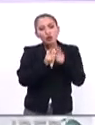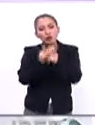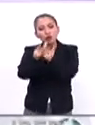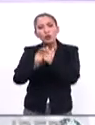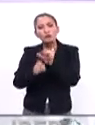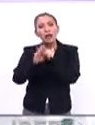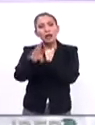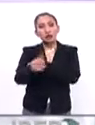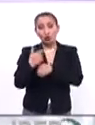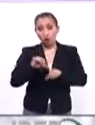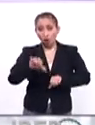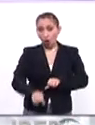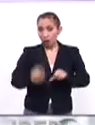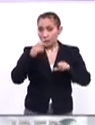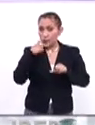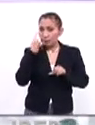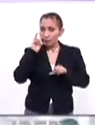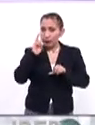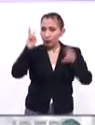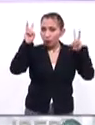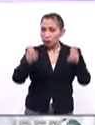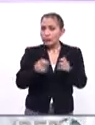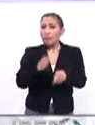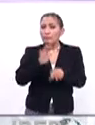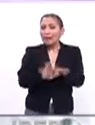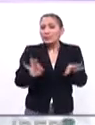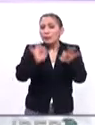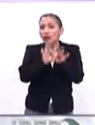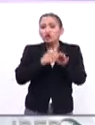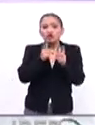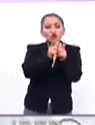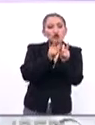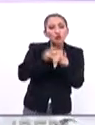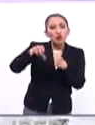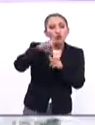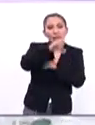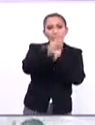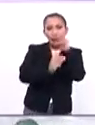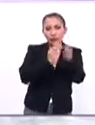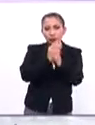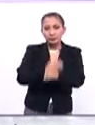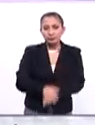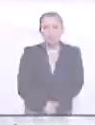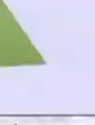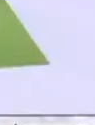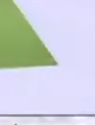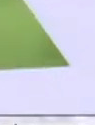migratorios. En la entrega del día de hoy, revisaremos los principales desplazamientos que hay en el mundo.